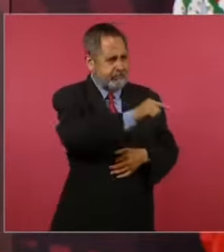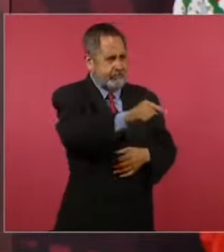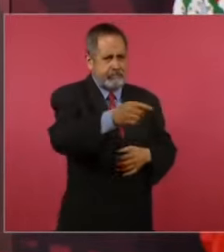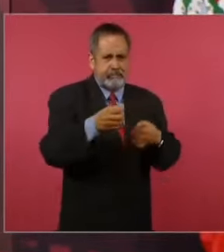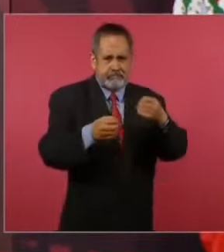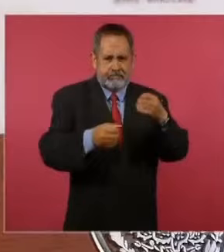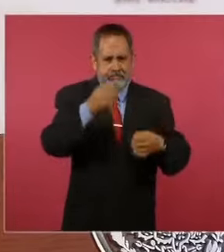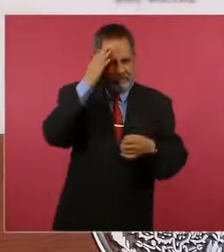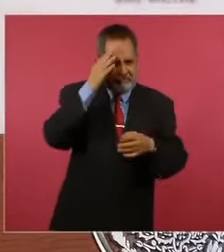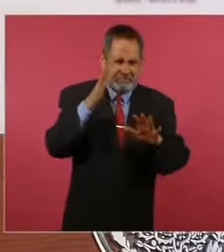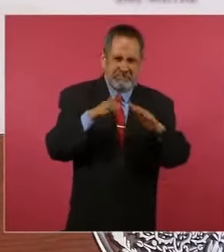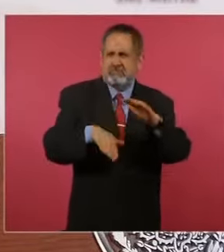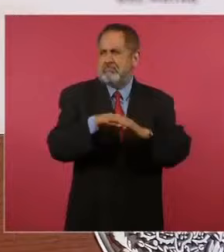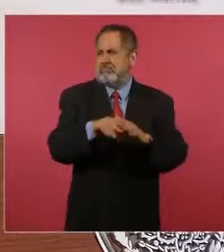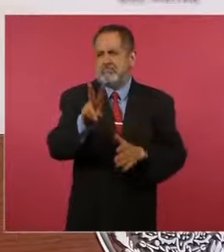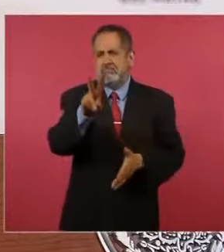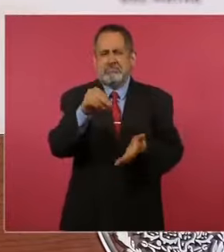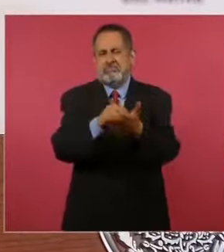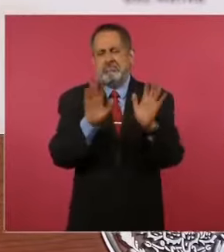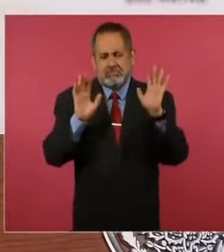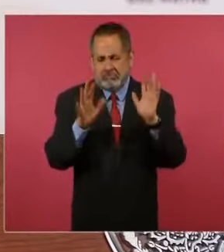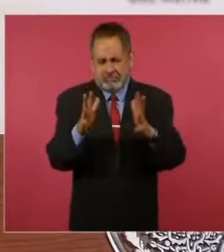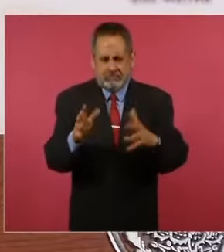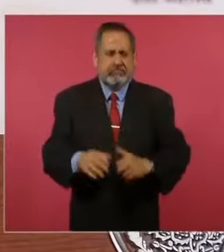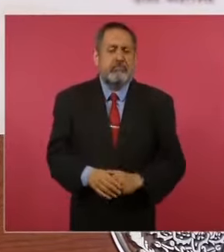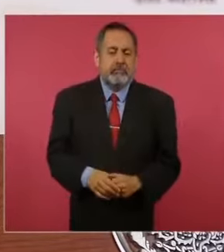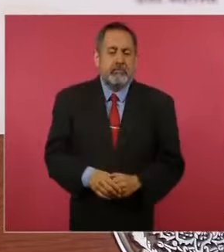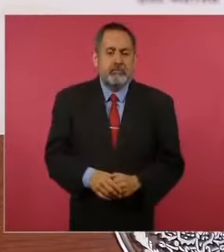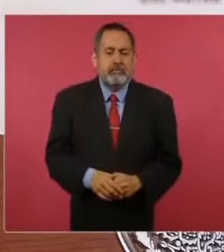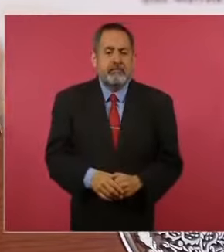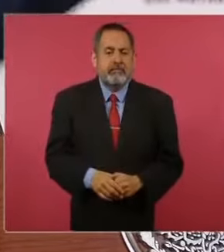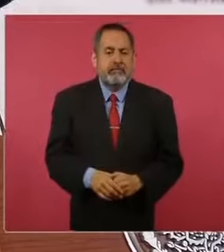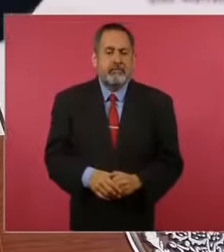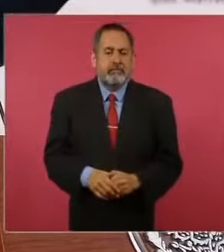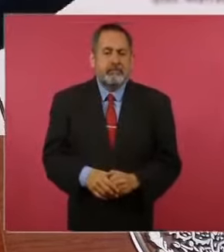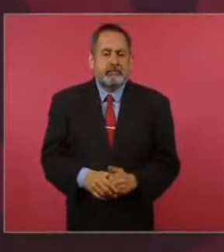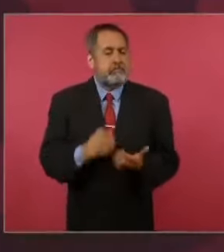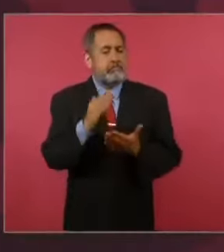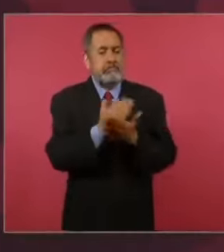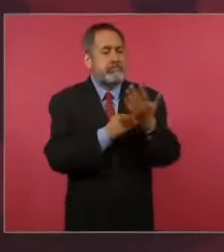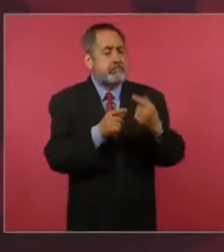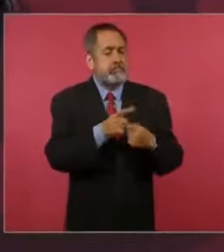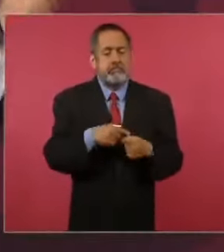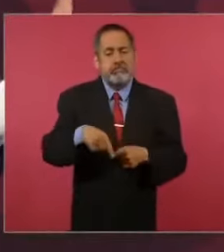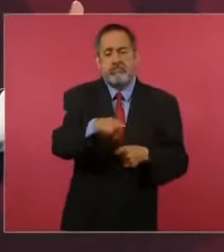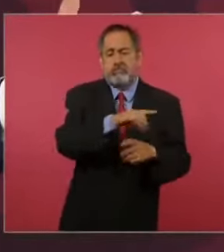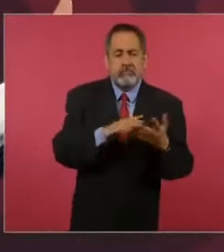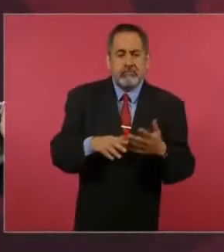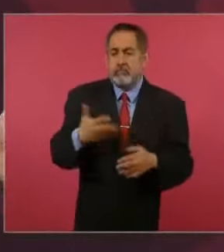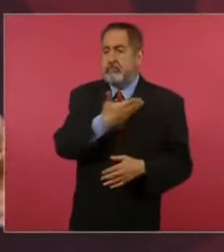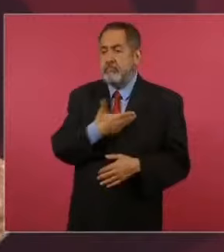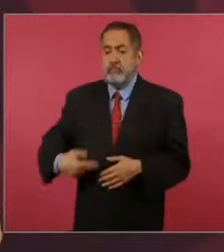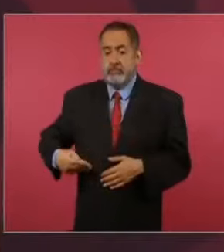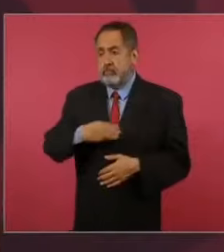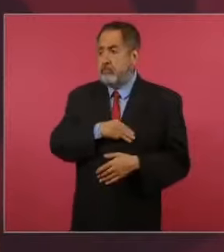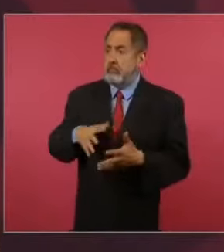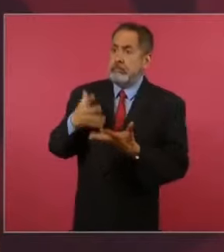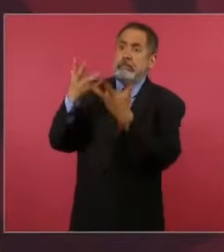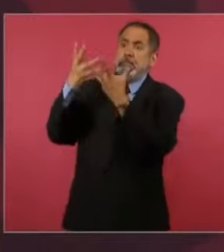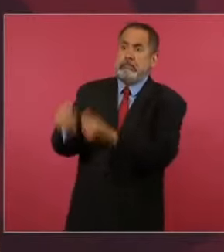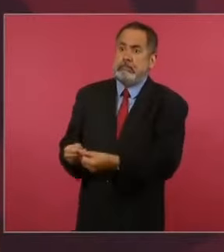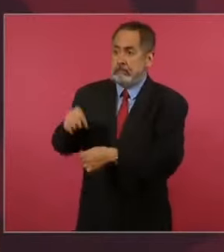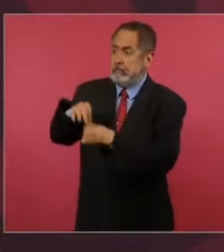mil, o sea, menos que los presidentes municipales